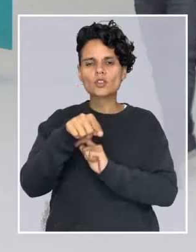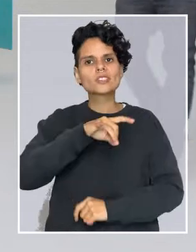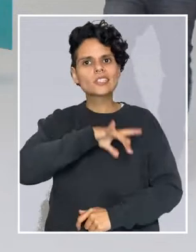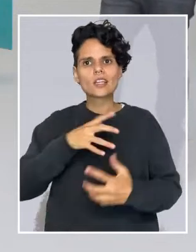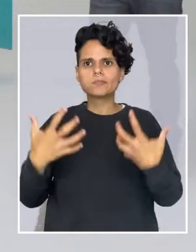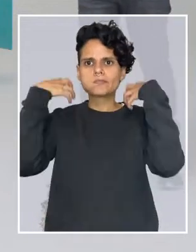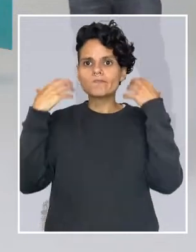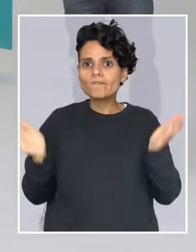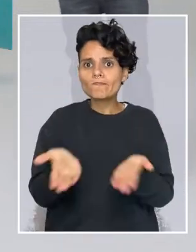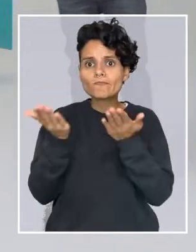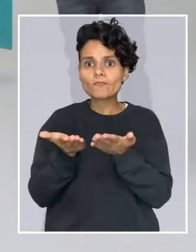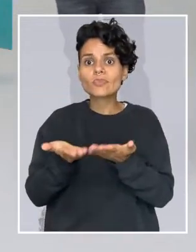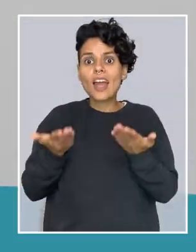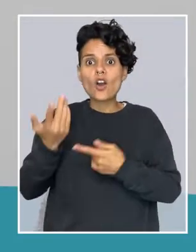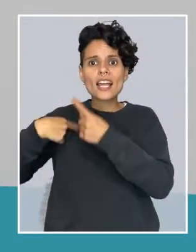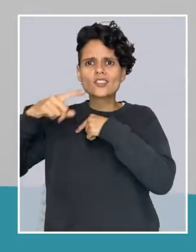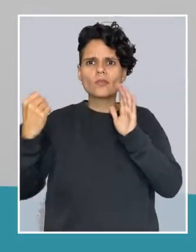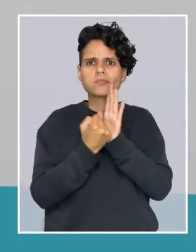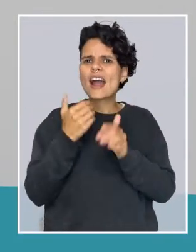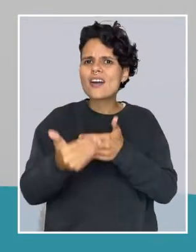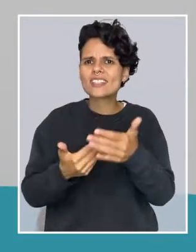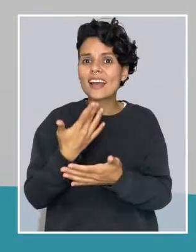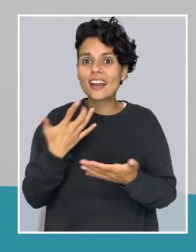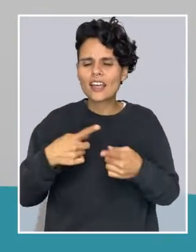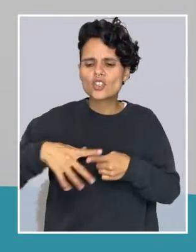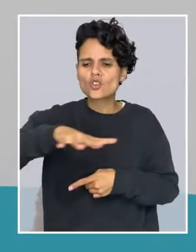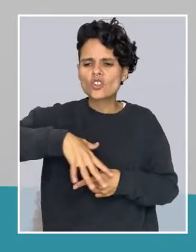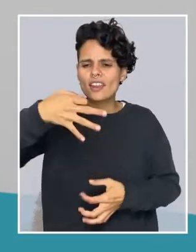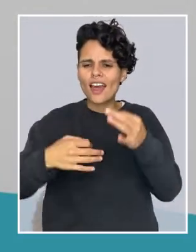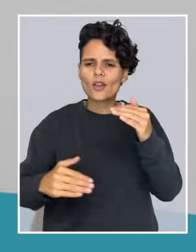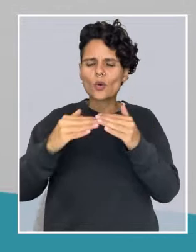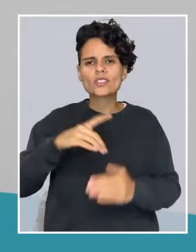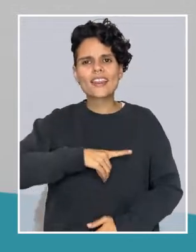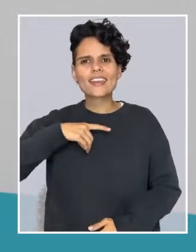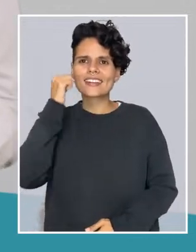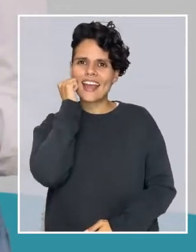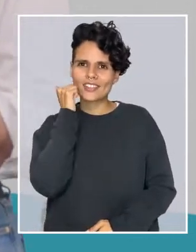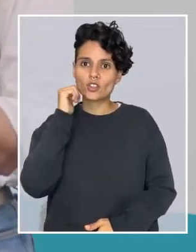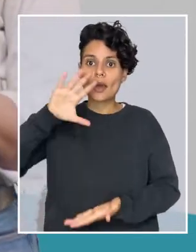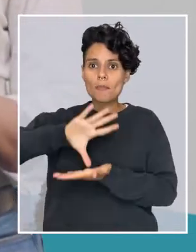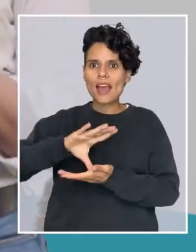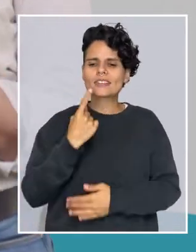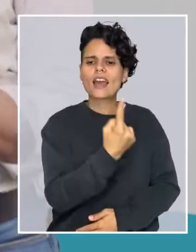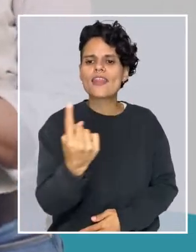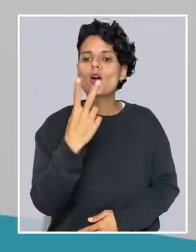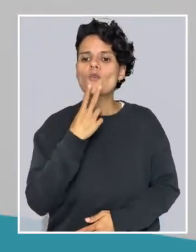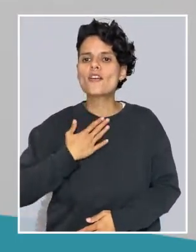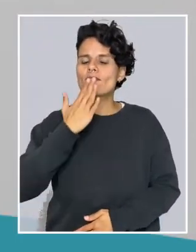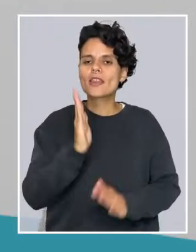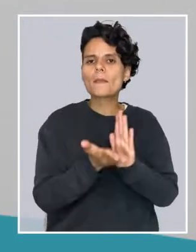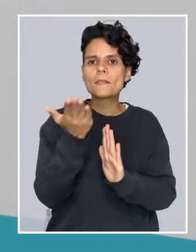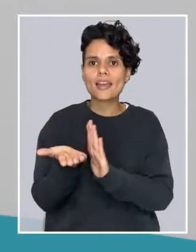Chile puede y debe empujar los cambios. Hoy tenemos una oportunidad histórica de avanzar hacia una sociedad justa, digna y cariñosa.